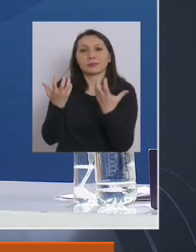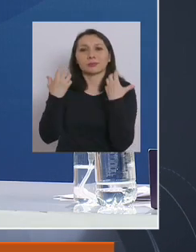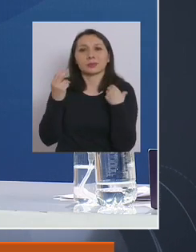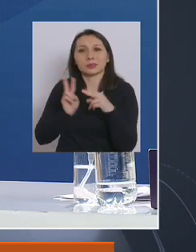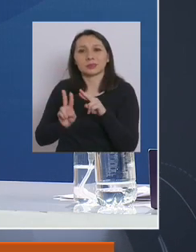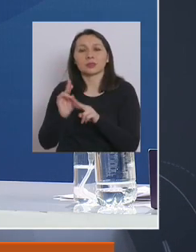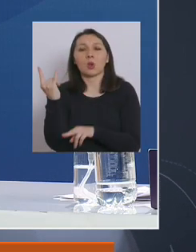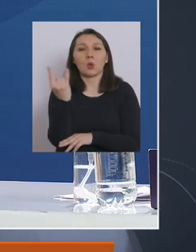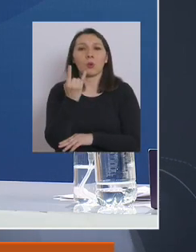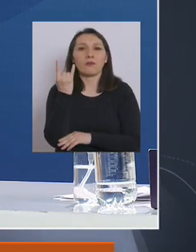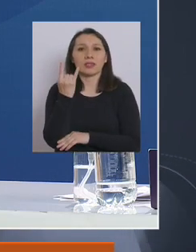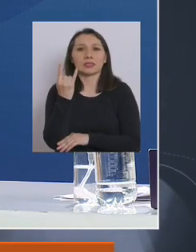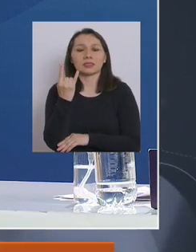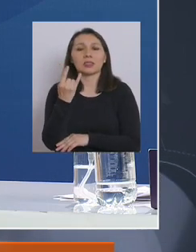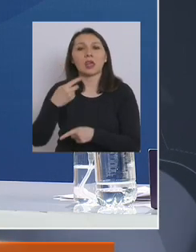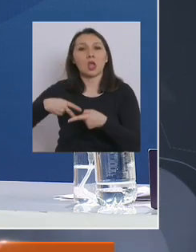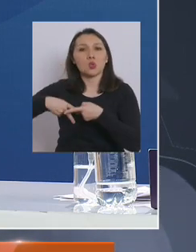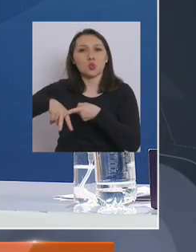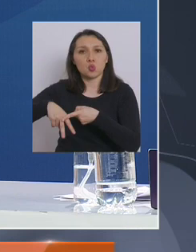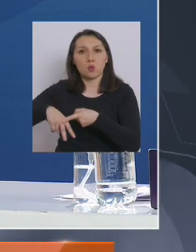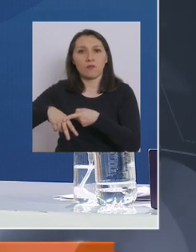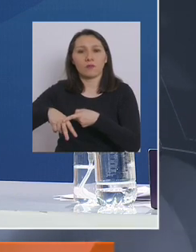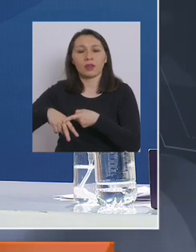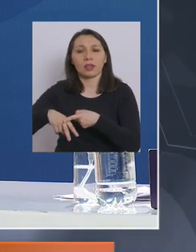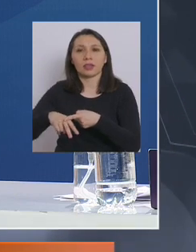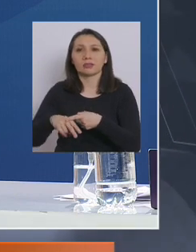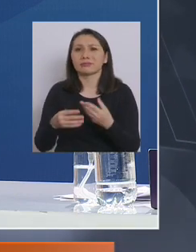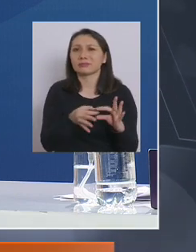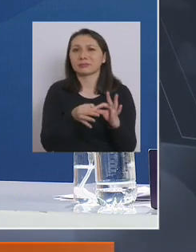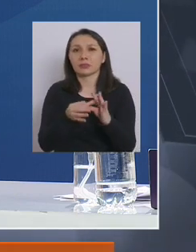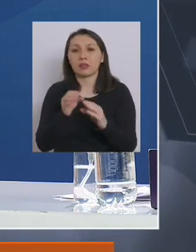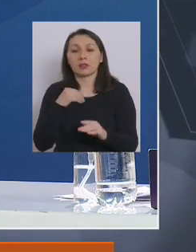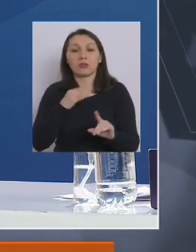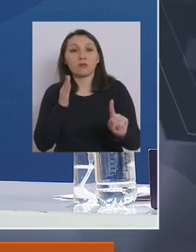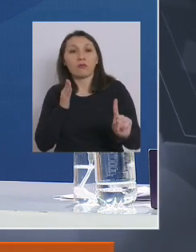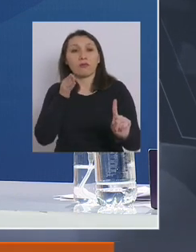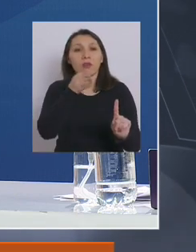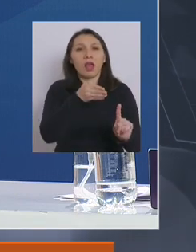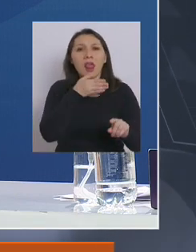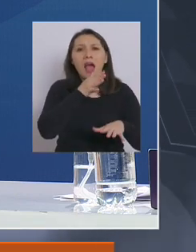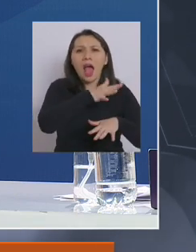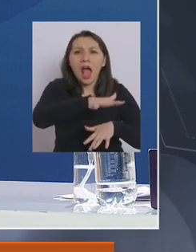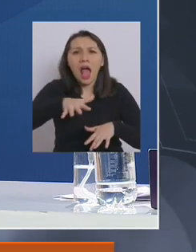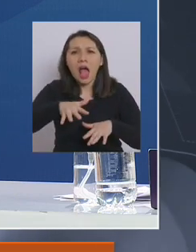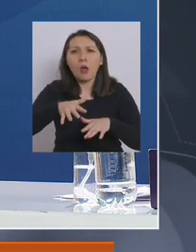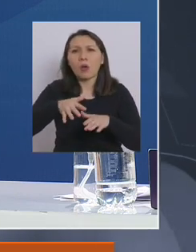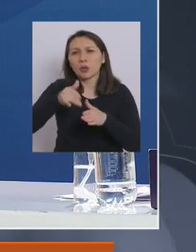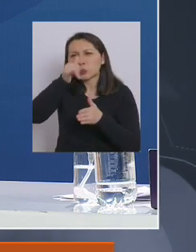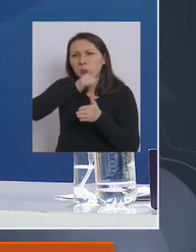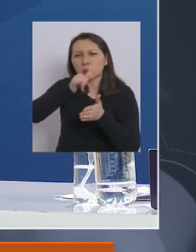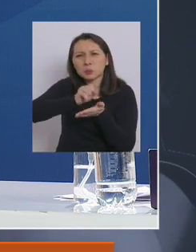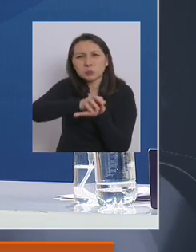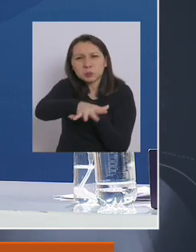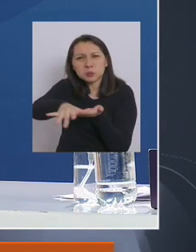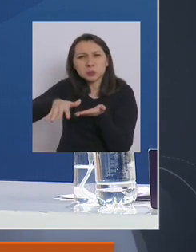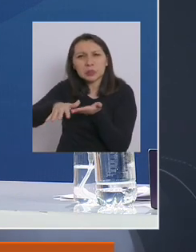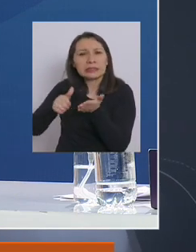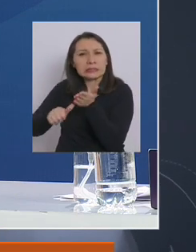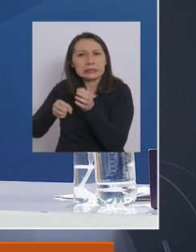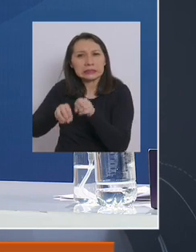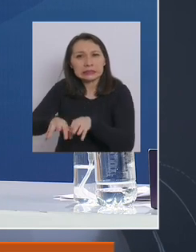través de la Universidad en Ñuble, que es ir a buscar en las aguas servidas en los casos activos. Eso nos va a permitir